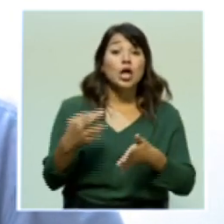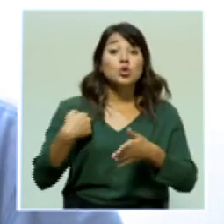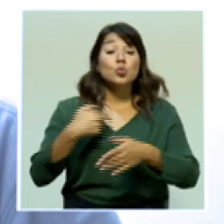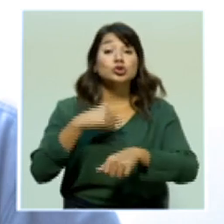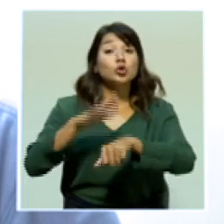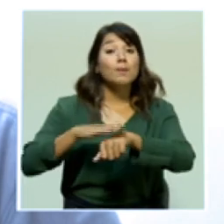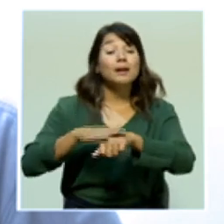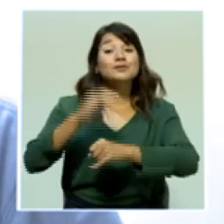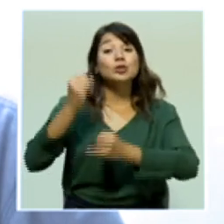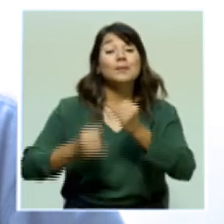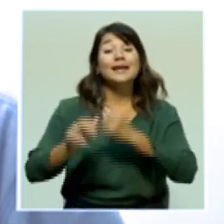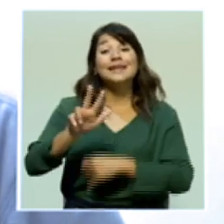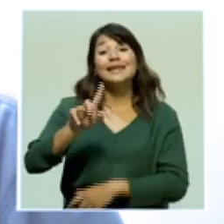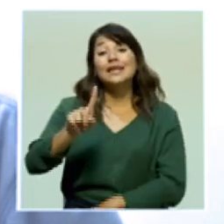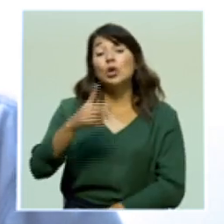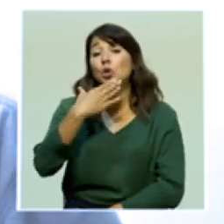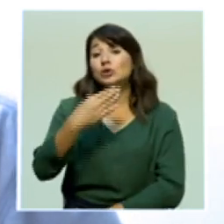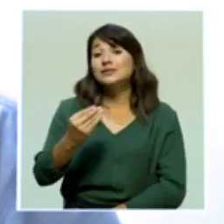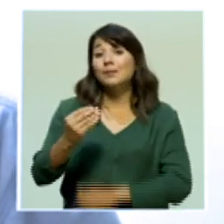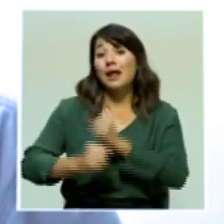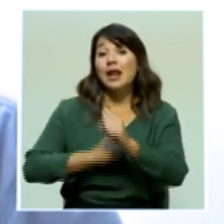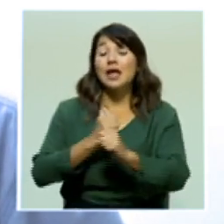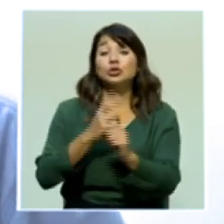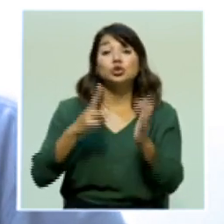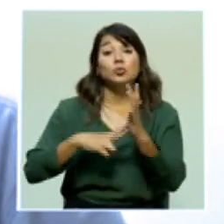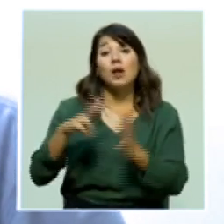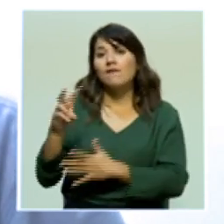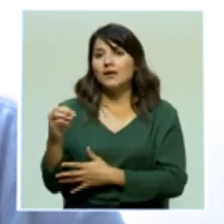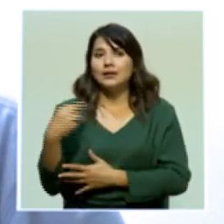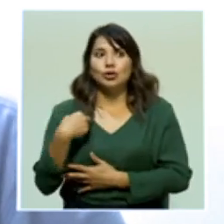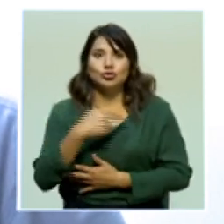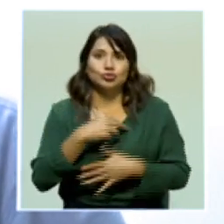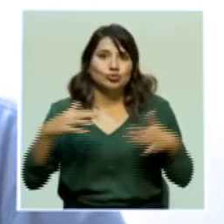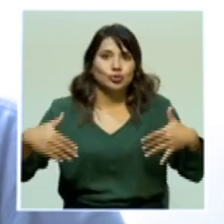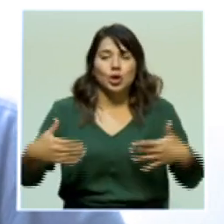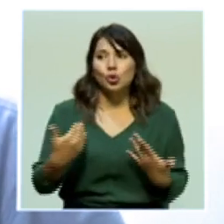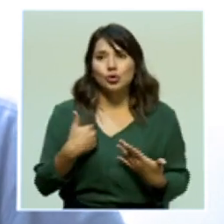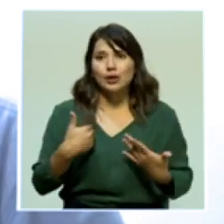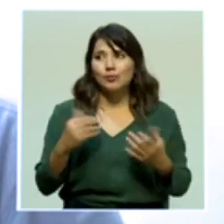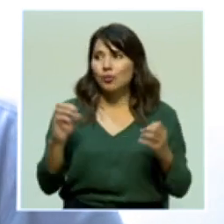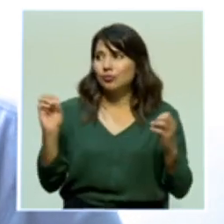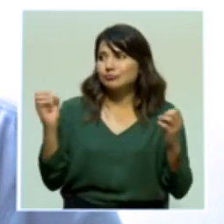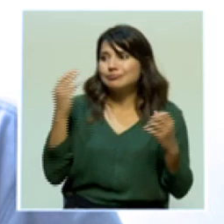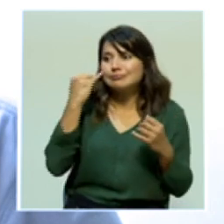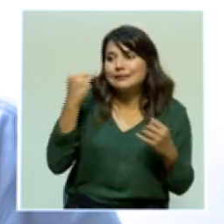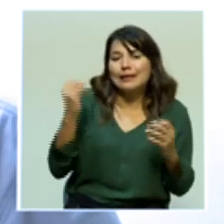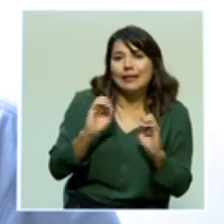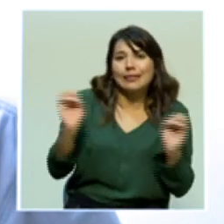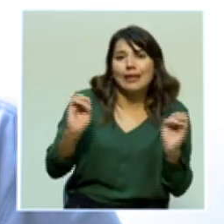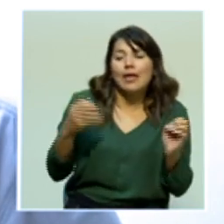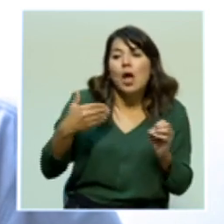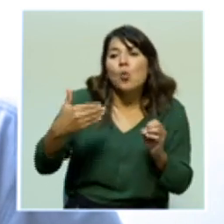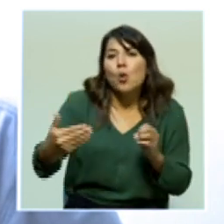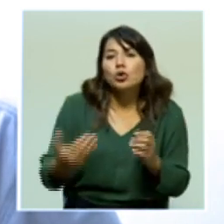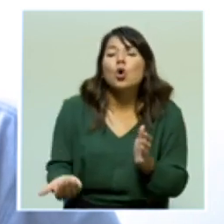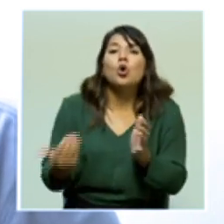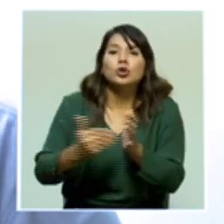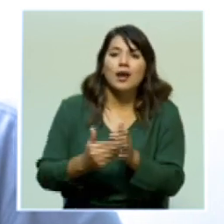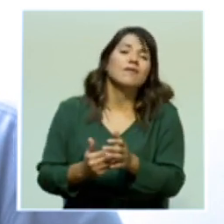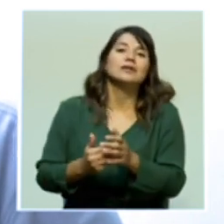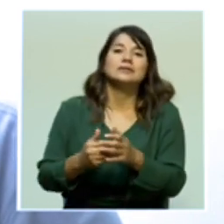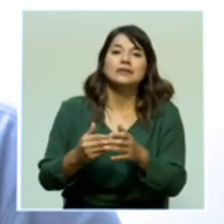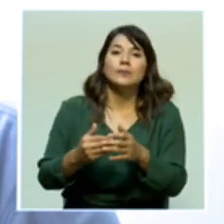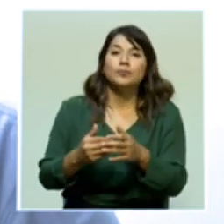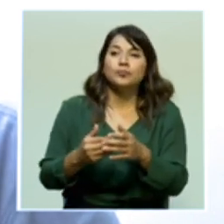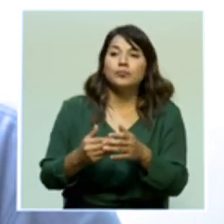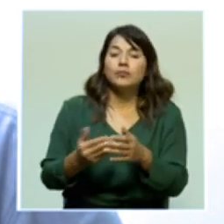2020. No tenemos una directriz o una luz clara de cuándo nos van a empezar a renovar los permisos. En el caso